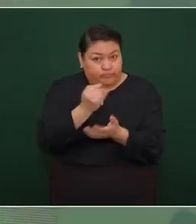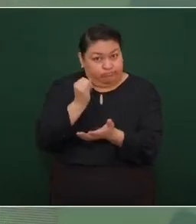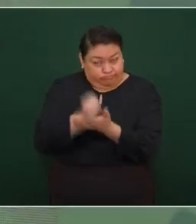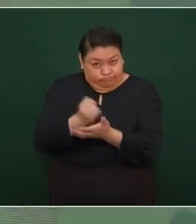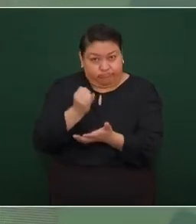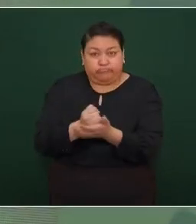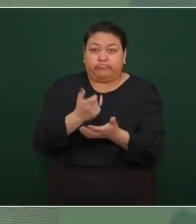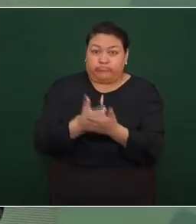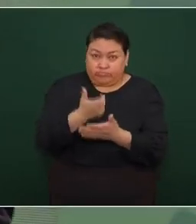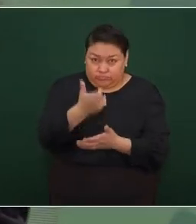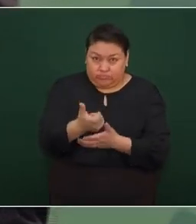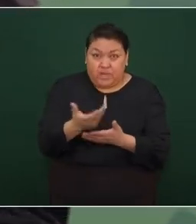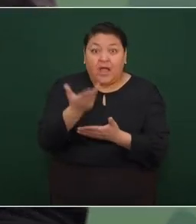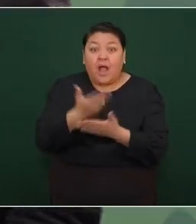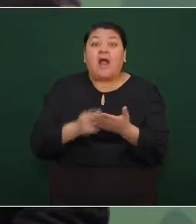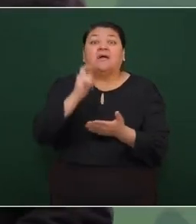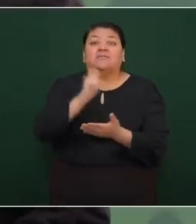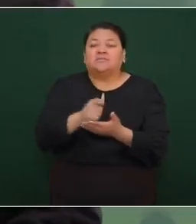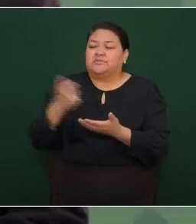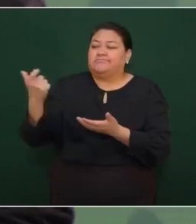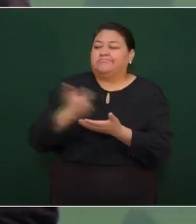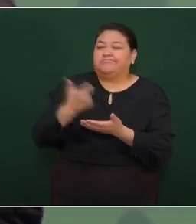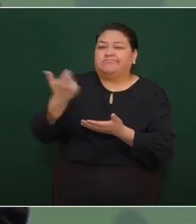ha mejorado el ingreso